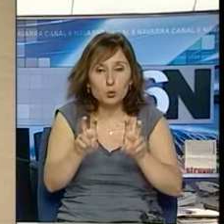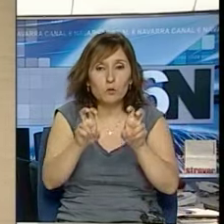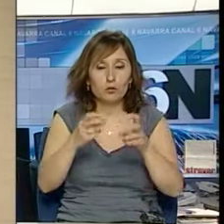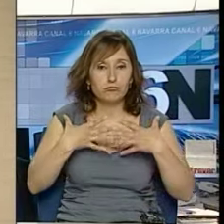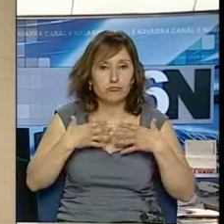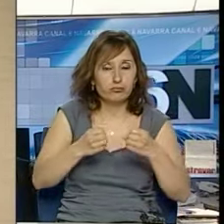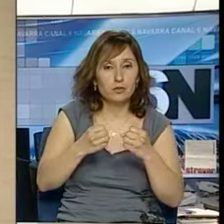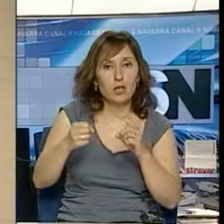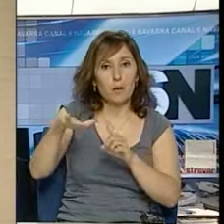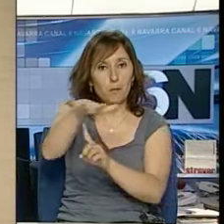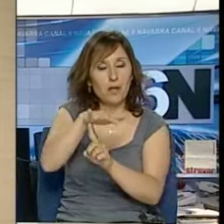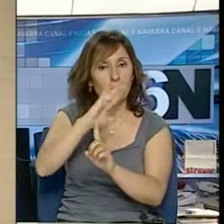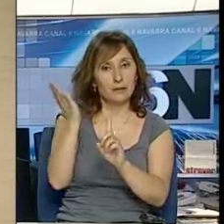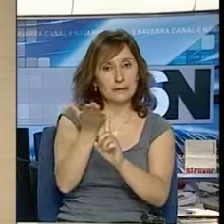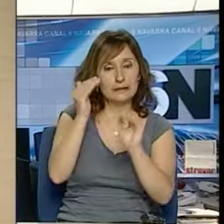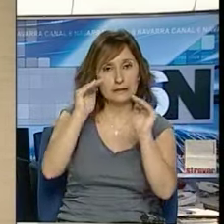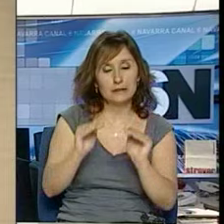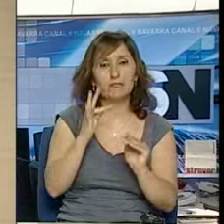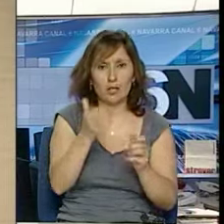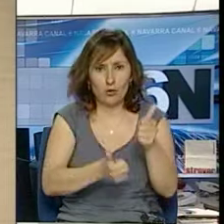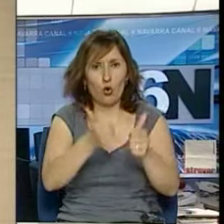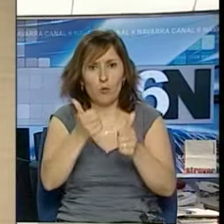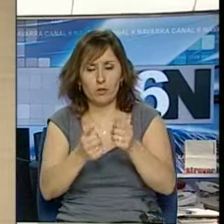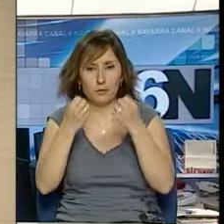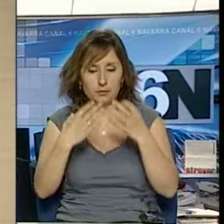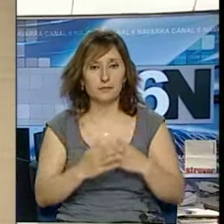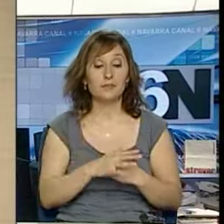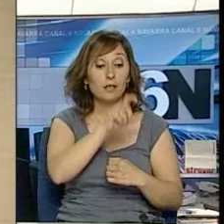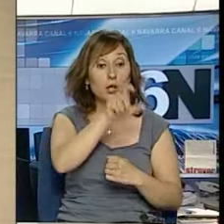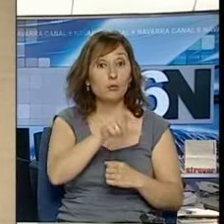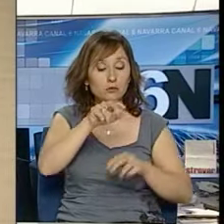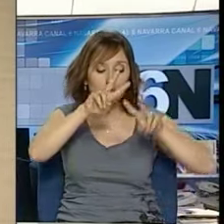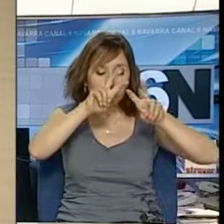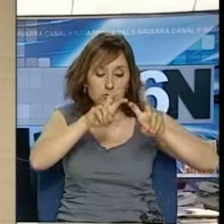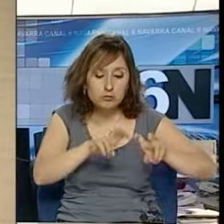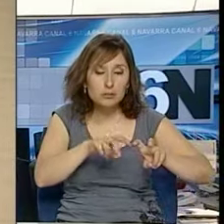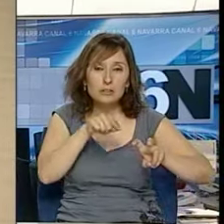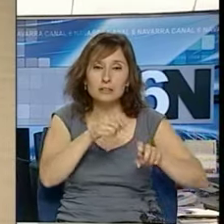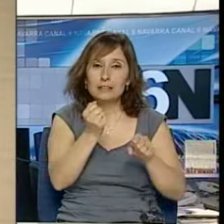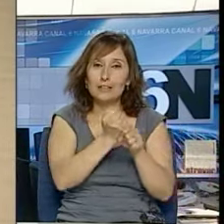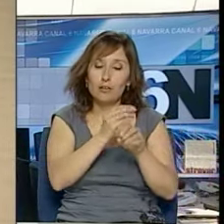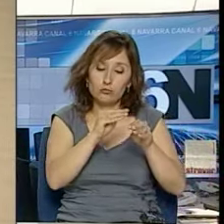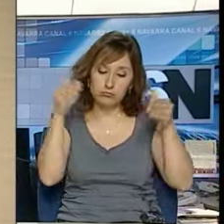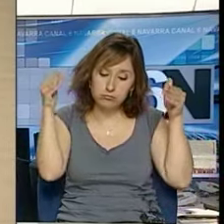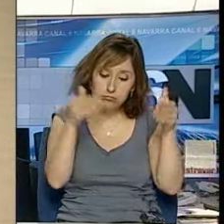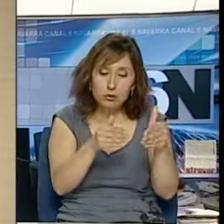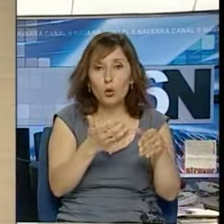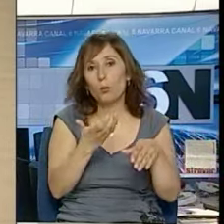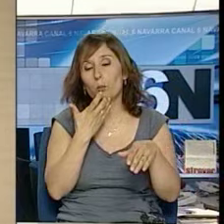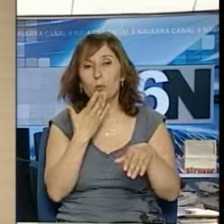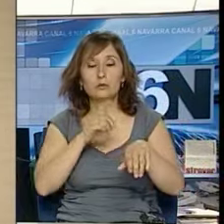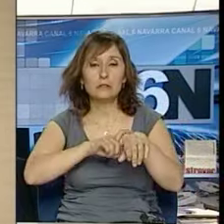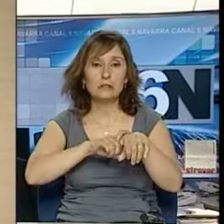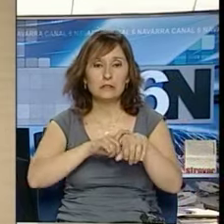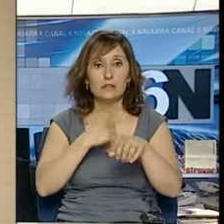ecoeficientes y competitivos. También nuestros investigadores intensificarán sus trabajos en aspectos como la